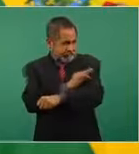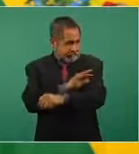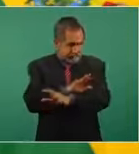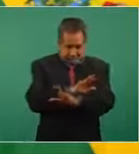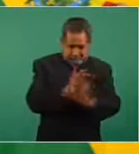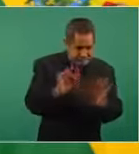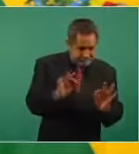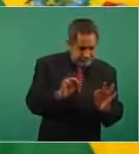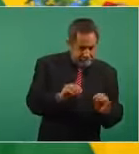seguir adelante.